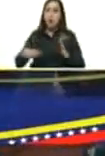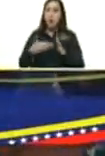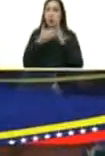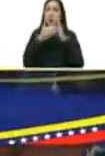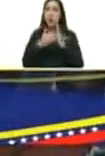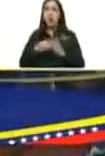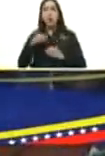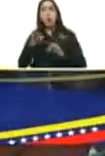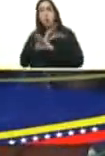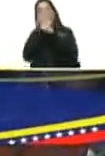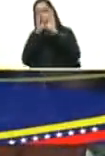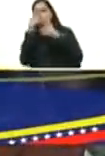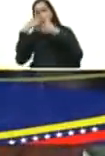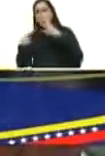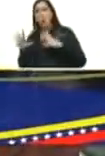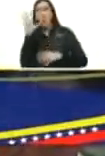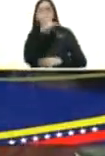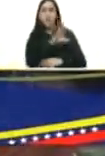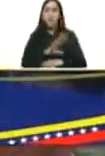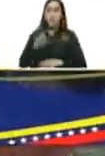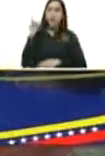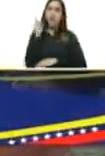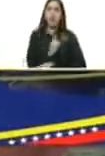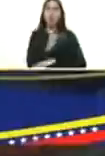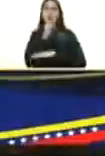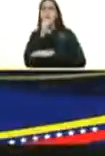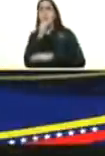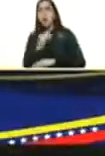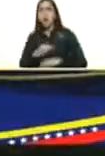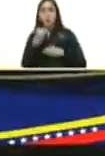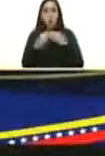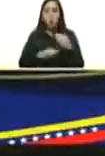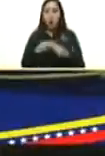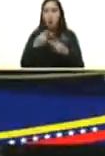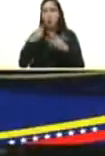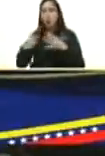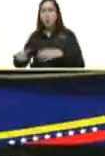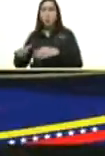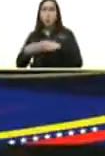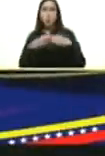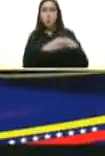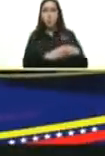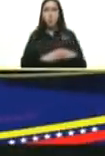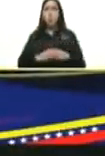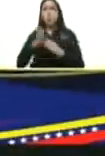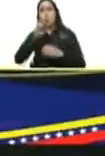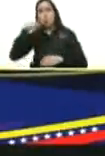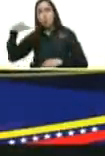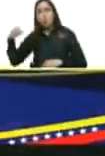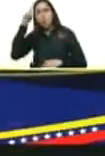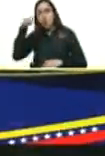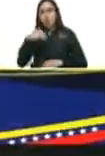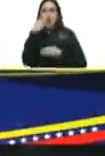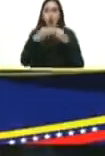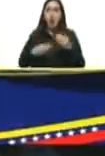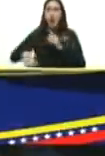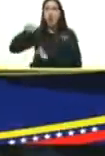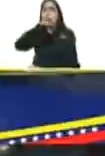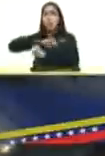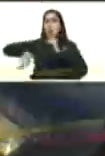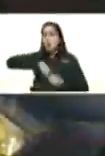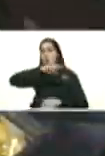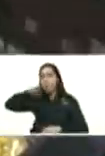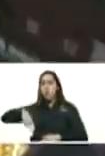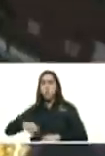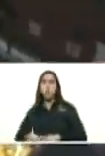modelos hegemónicos de dominación que pretenden actores políticos de la Unión Europea y a muestra alerta y a defender nuestra